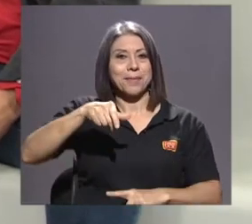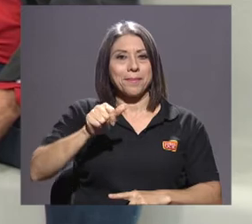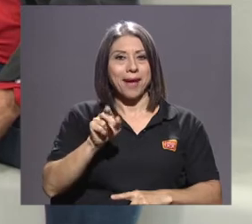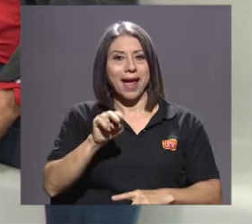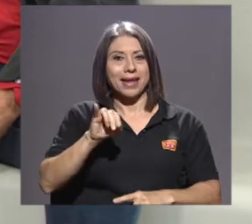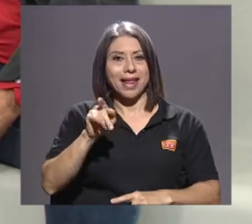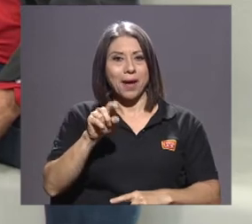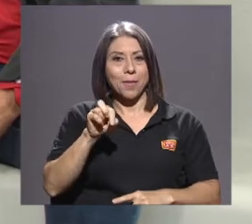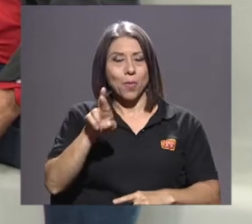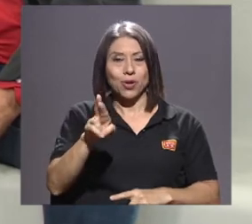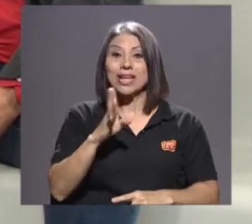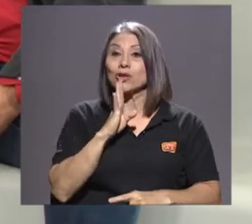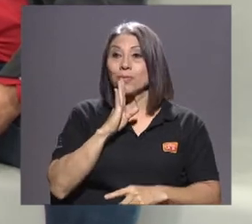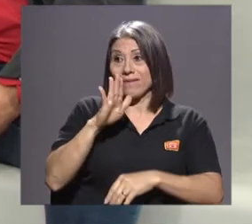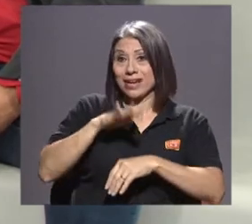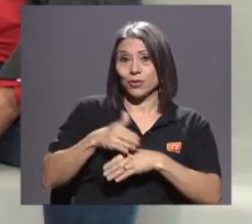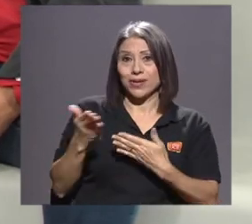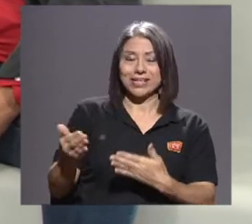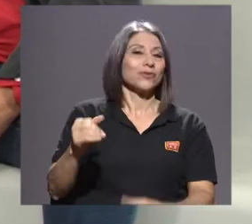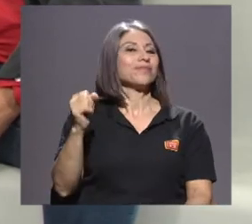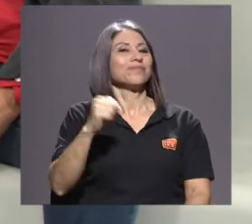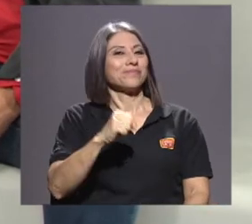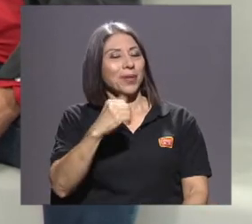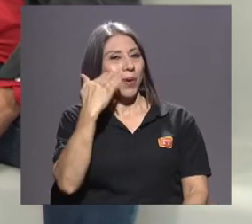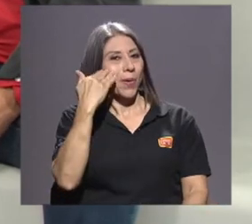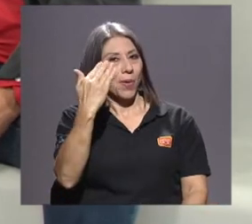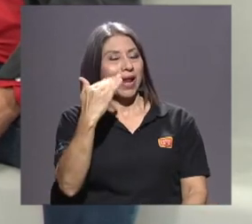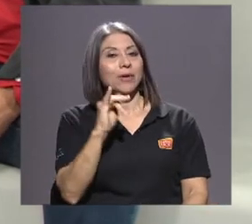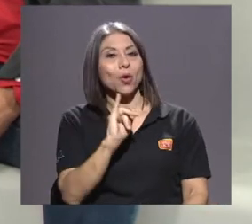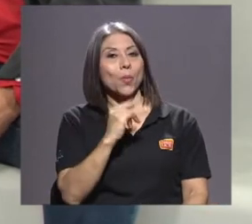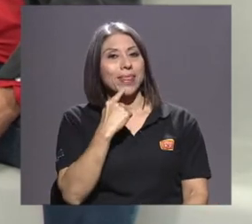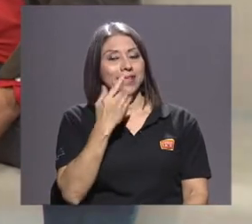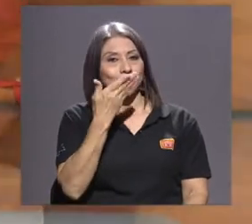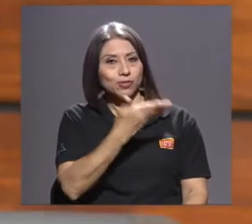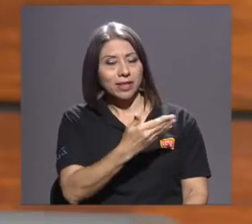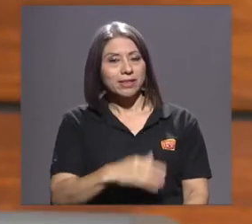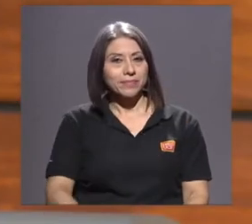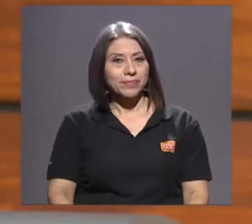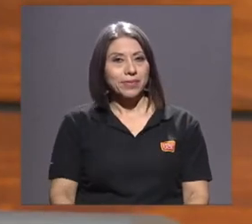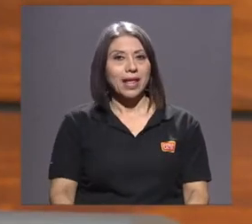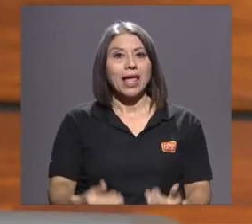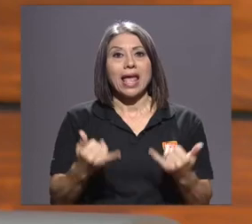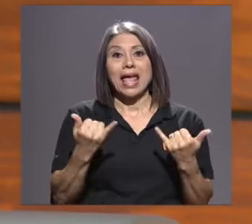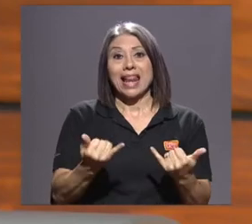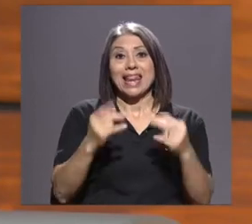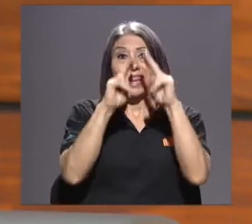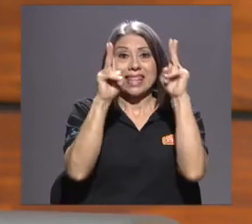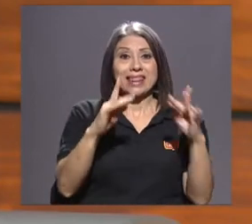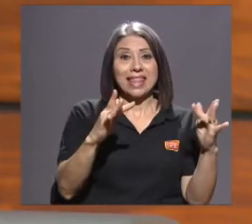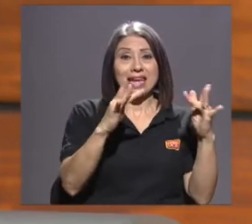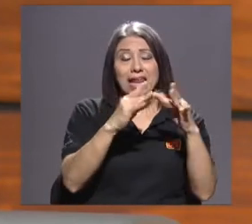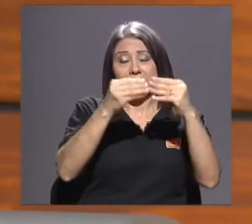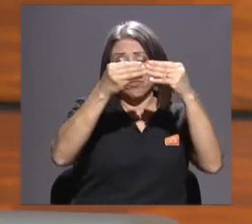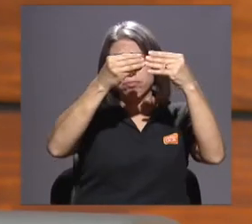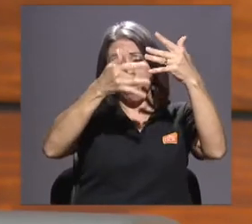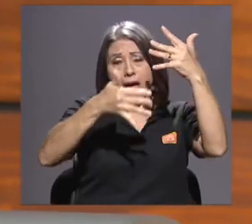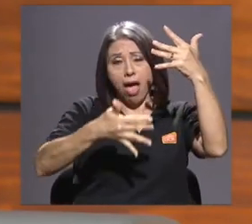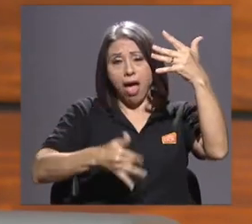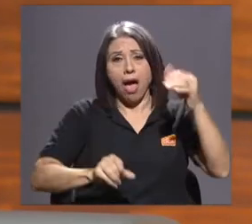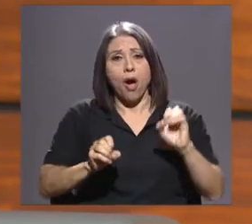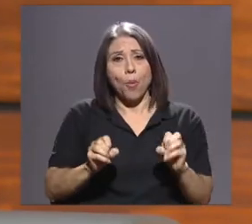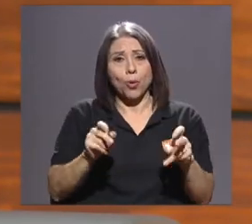herramienta. Hola, bueno, efectivamente, como usted lo dice, abre ventanas de posibilidades el Internet.